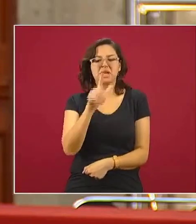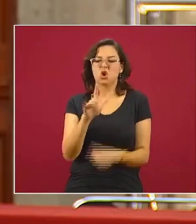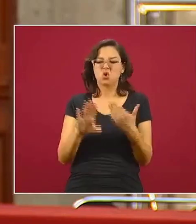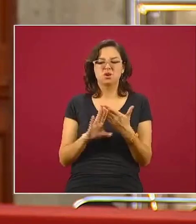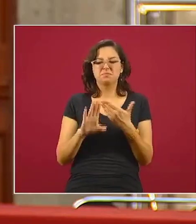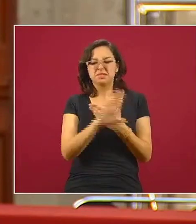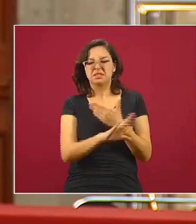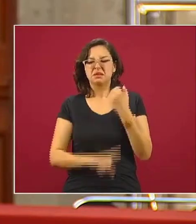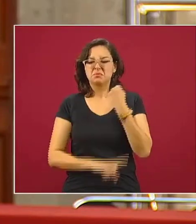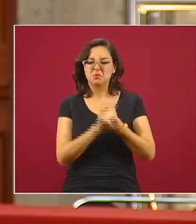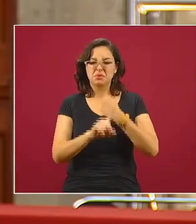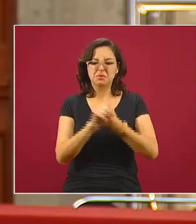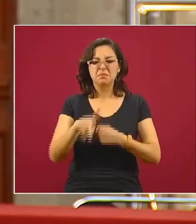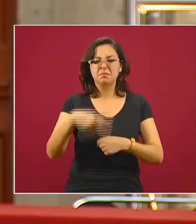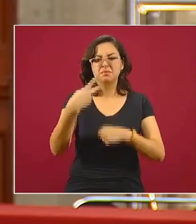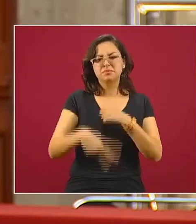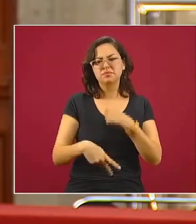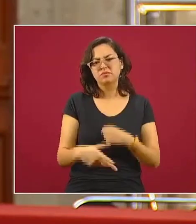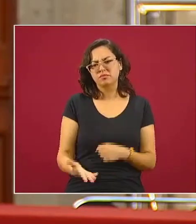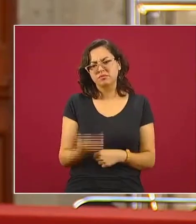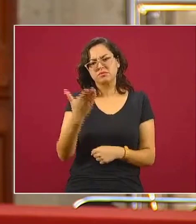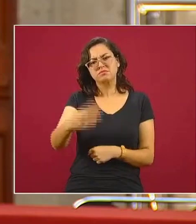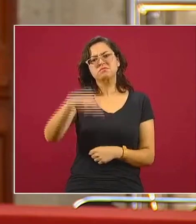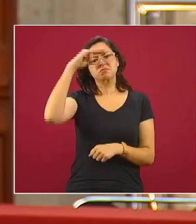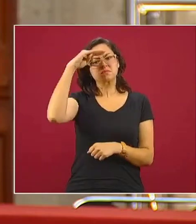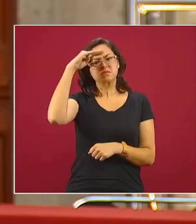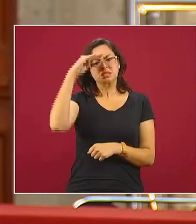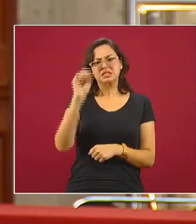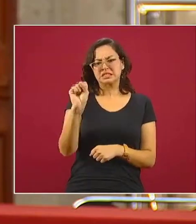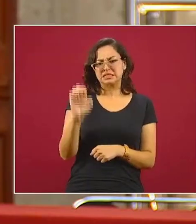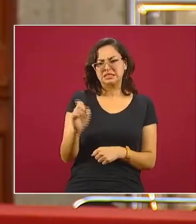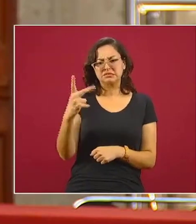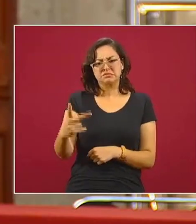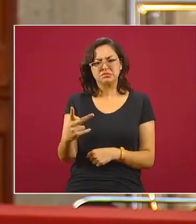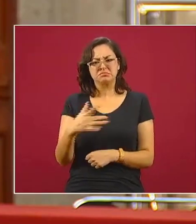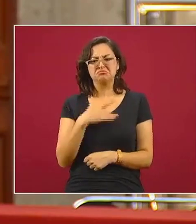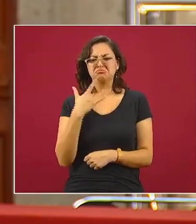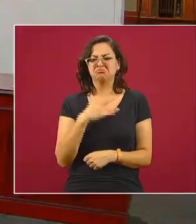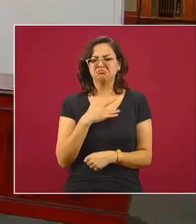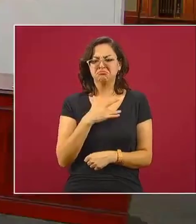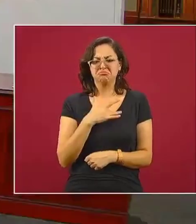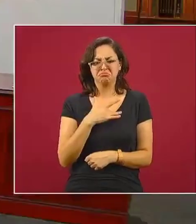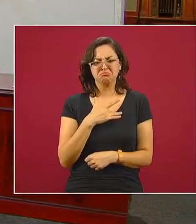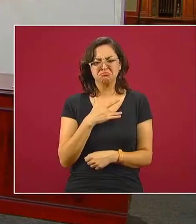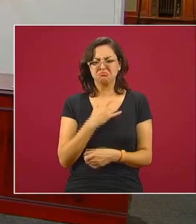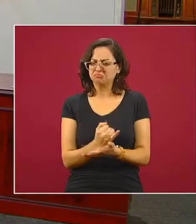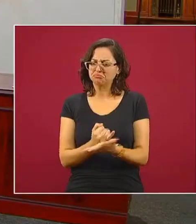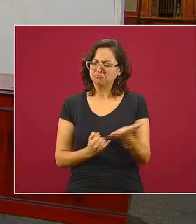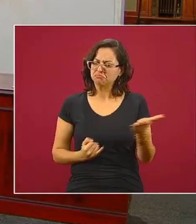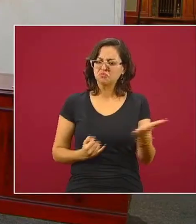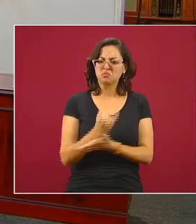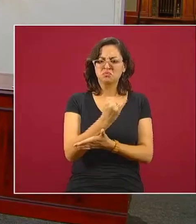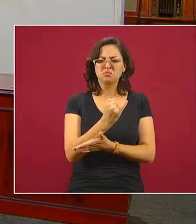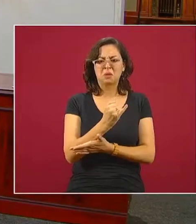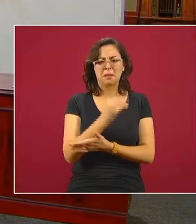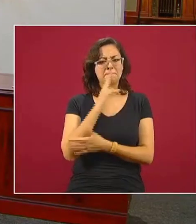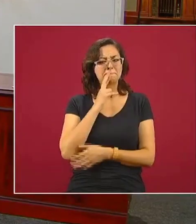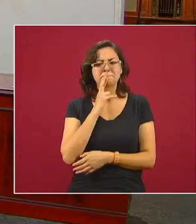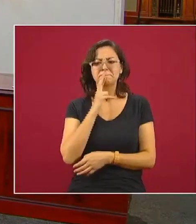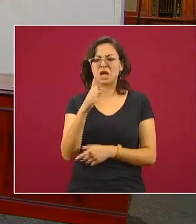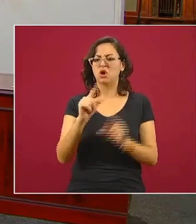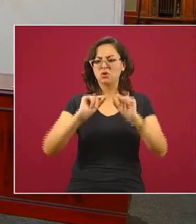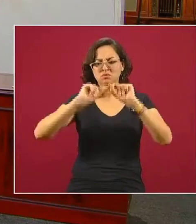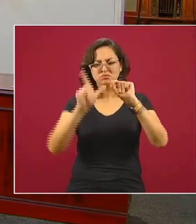contagio del COVID. Ustedes han contemplado como la Secretaría de Educación Pública de alguna forma de, pues ya es mejor de